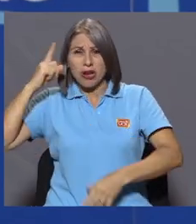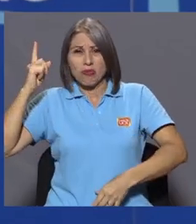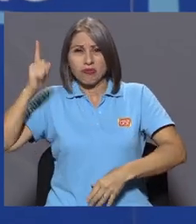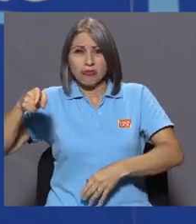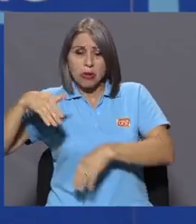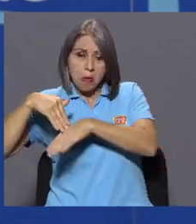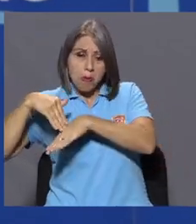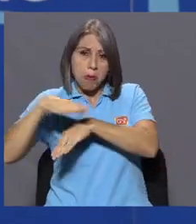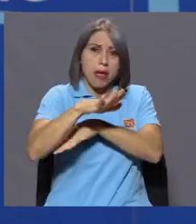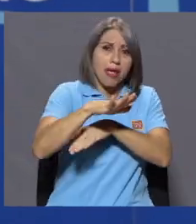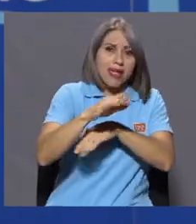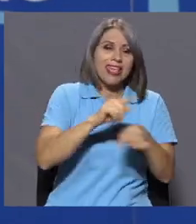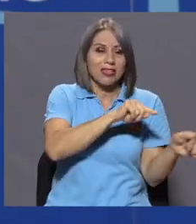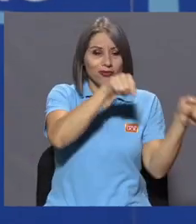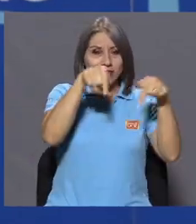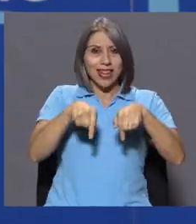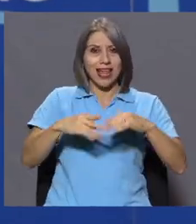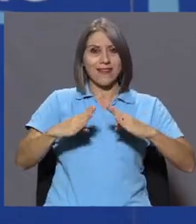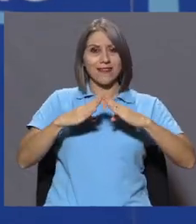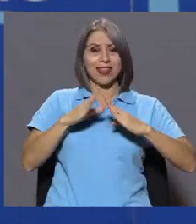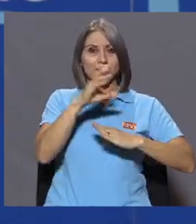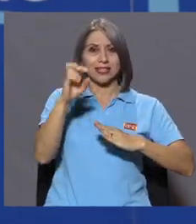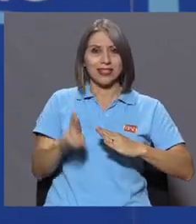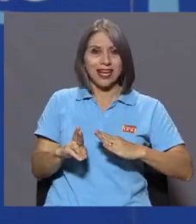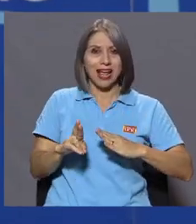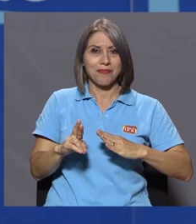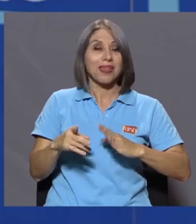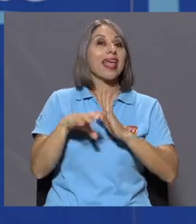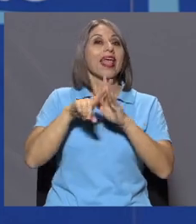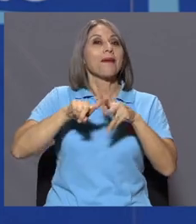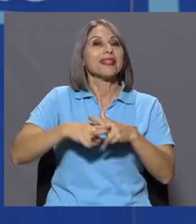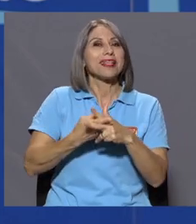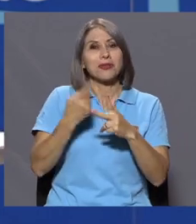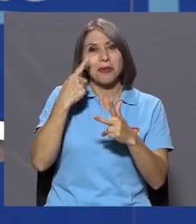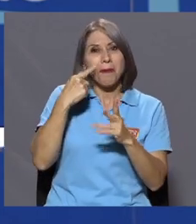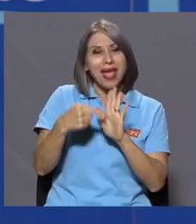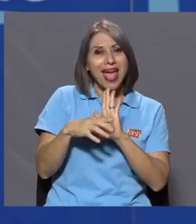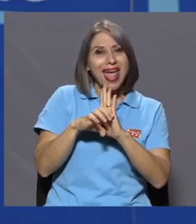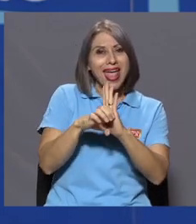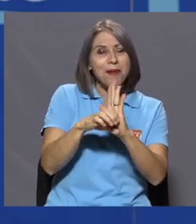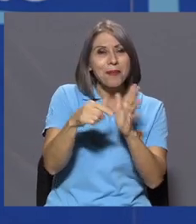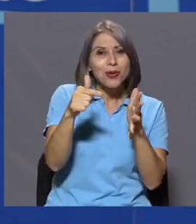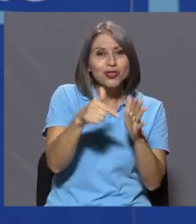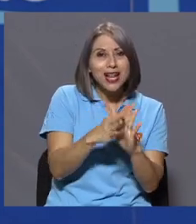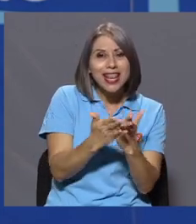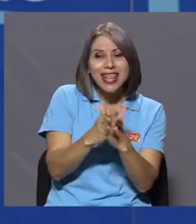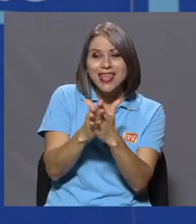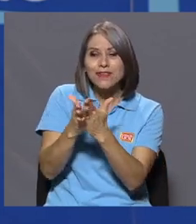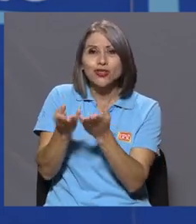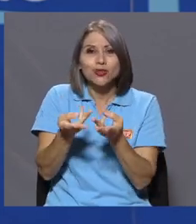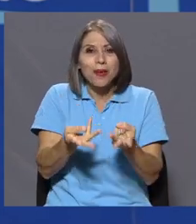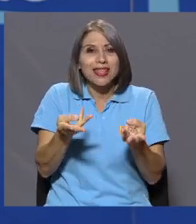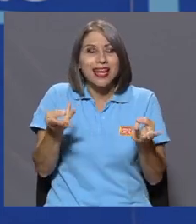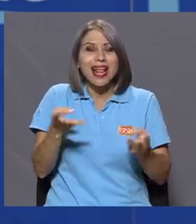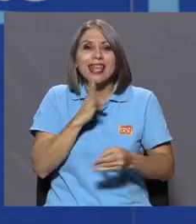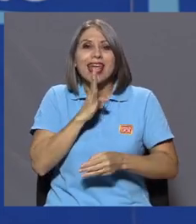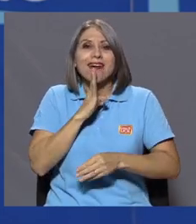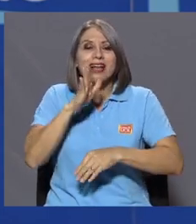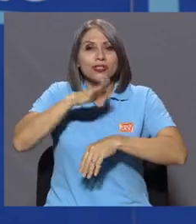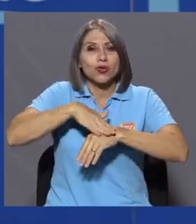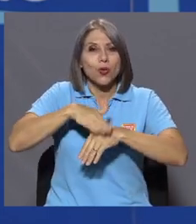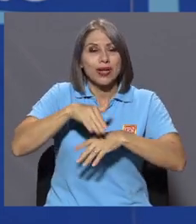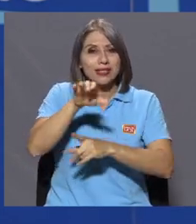nuestro país. Empecemos por ahí. Aquí tenemos algunos ejemplos de libros, de material que habla sobre esta situación, de cómo